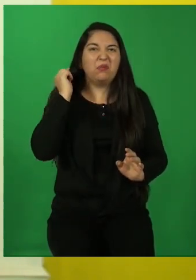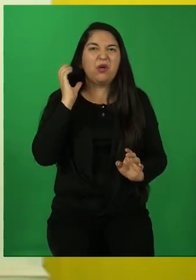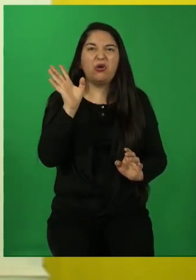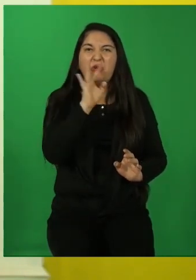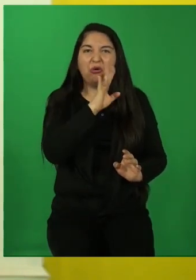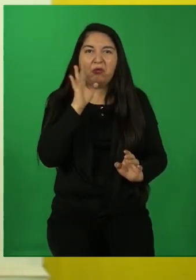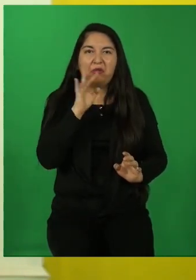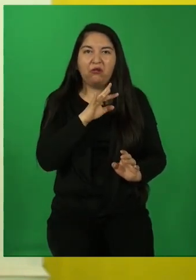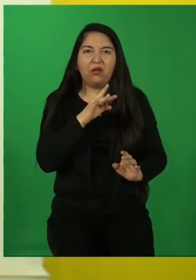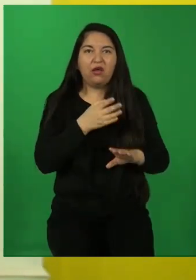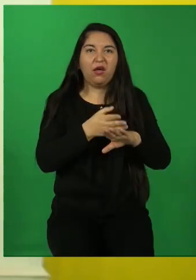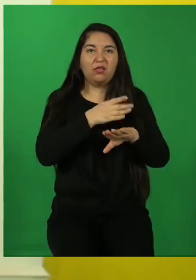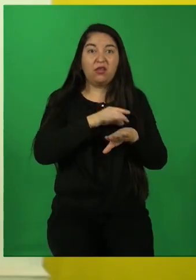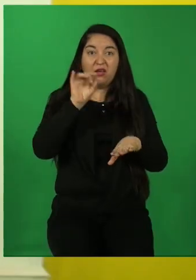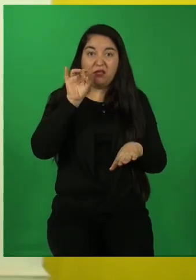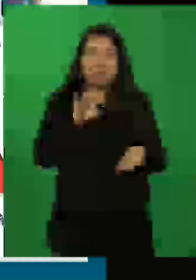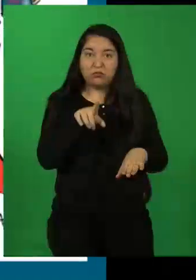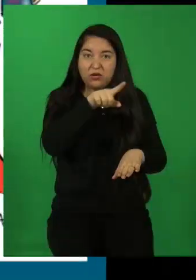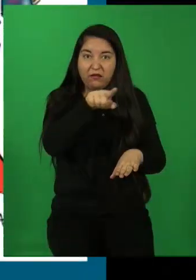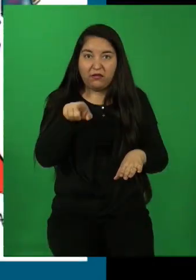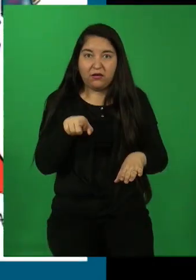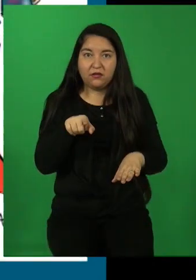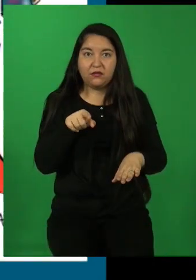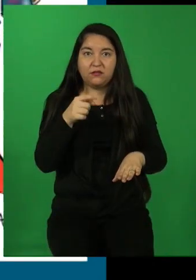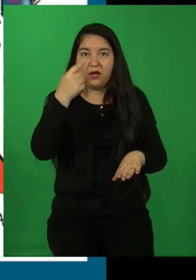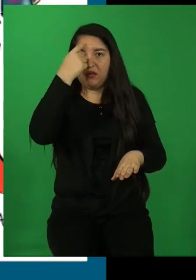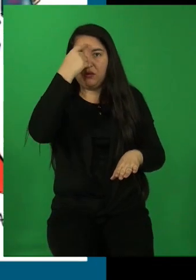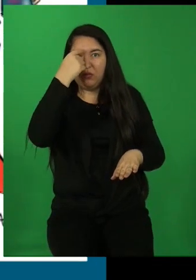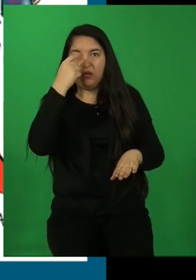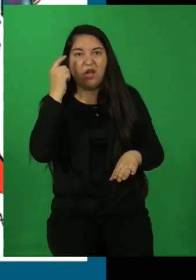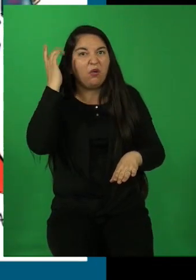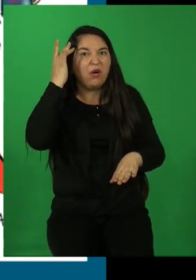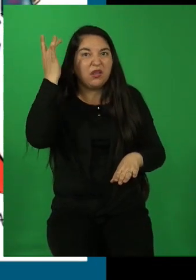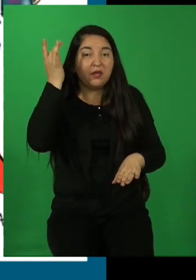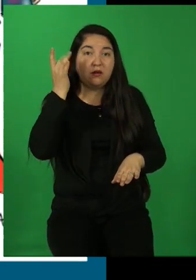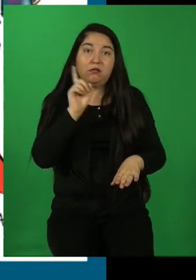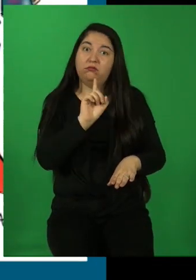También tenemos los estereotipos según nacionalidad.